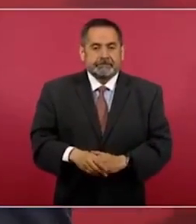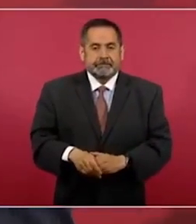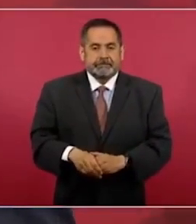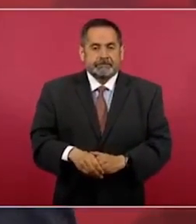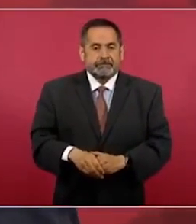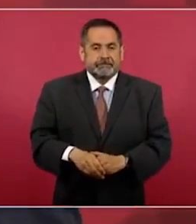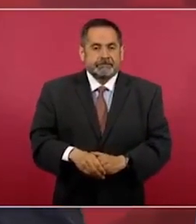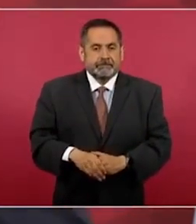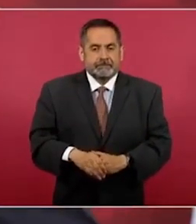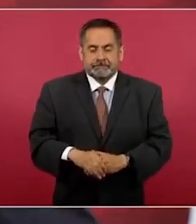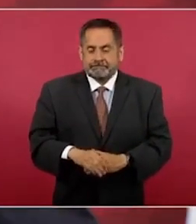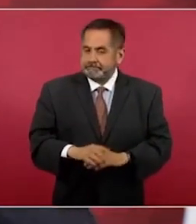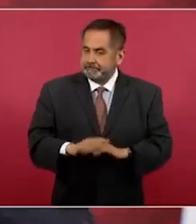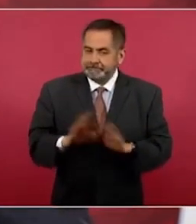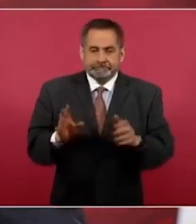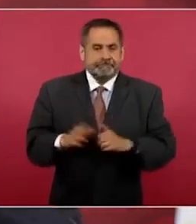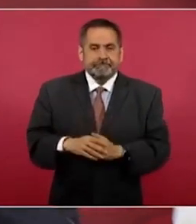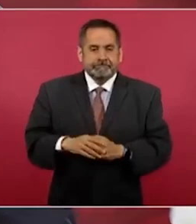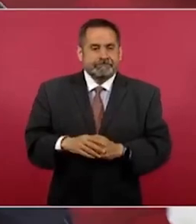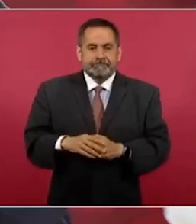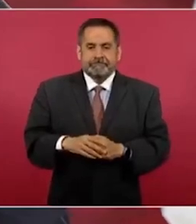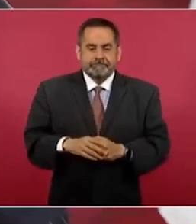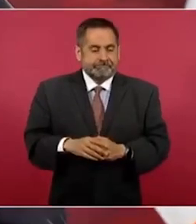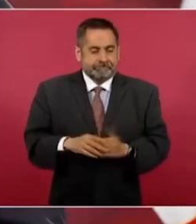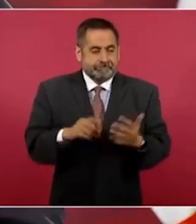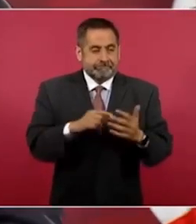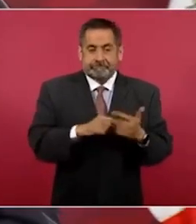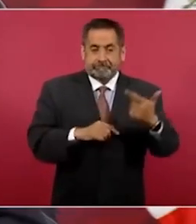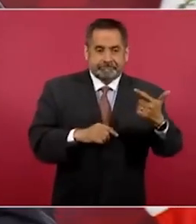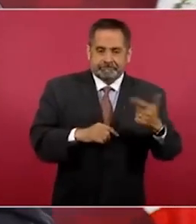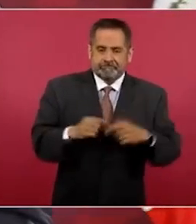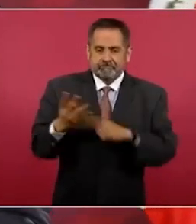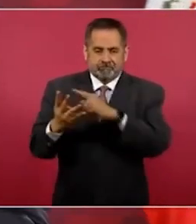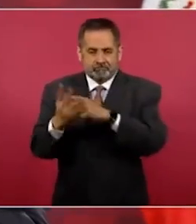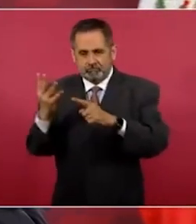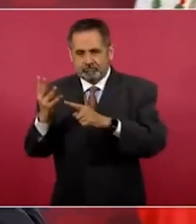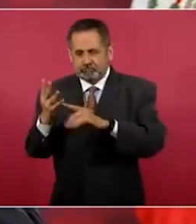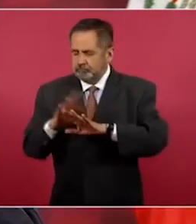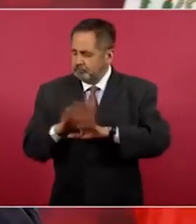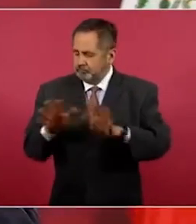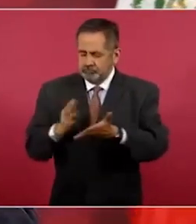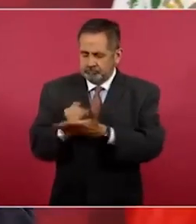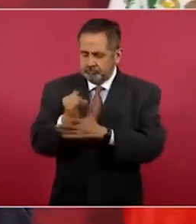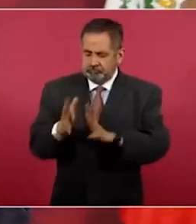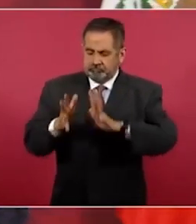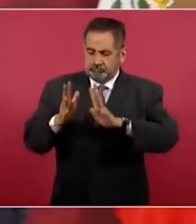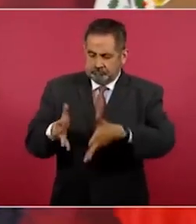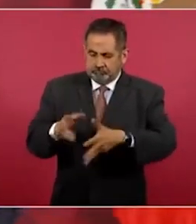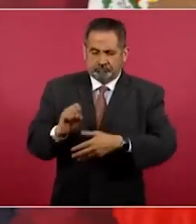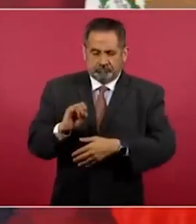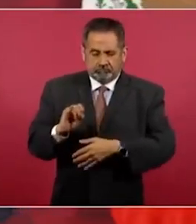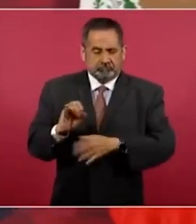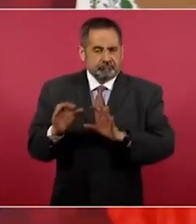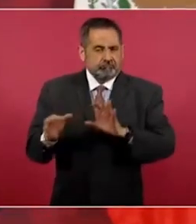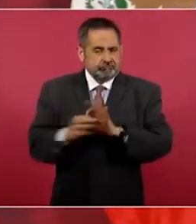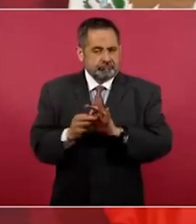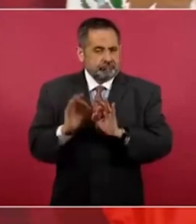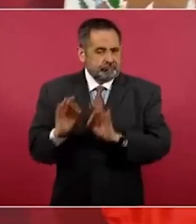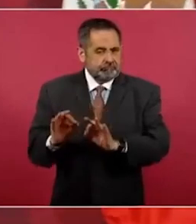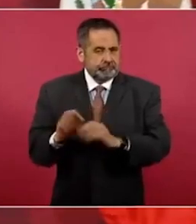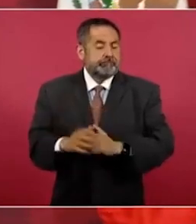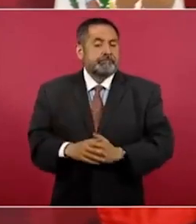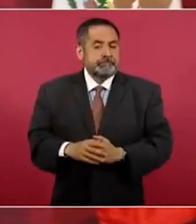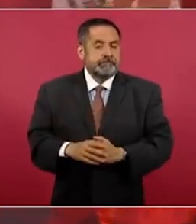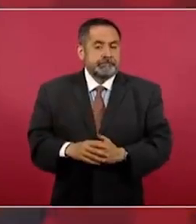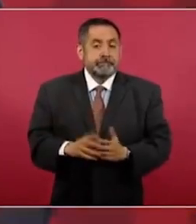Y no pasó, no pasó,